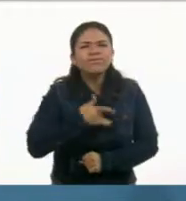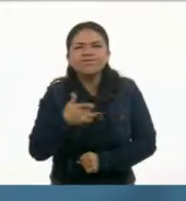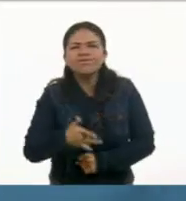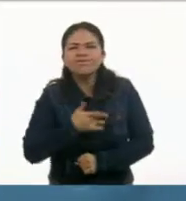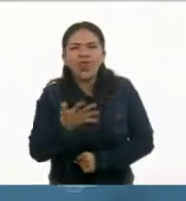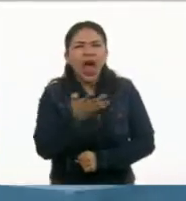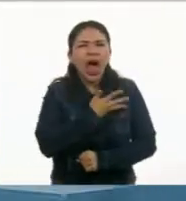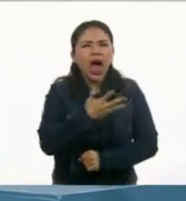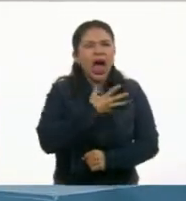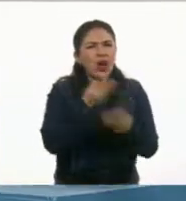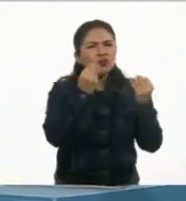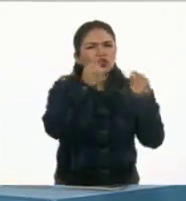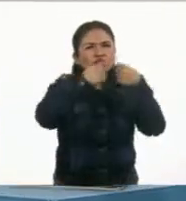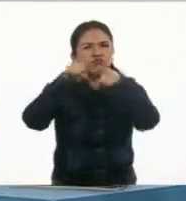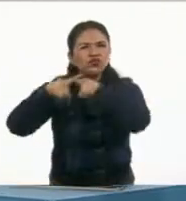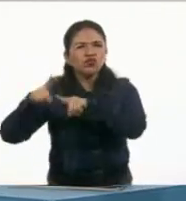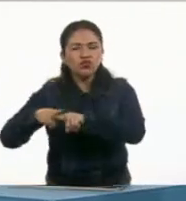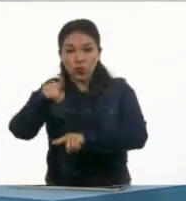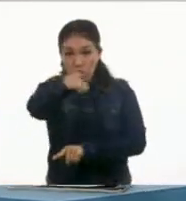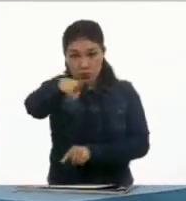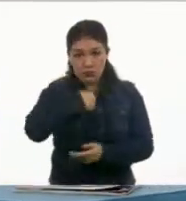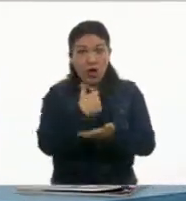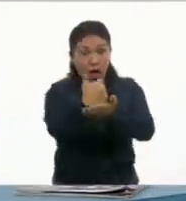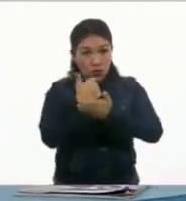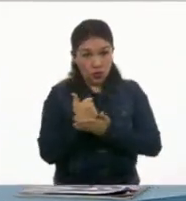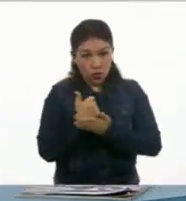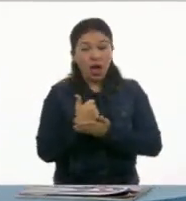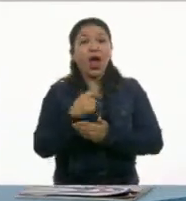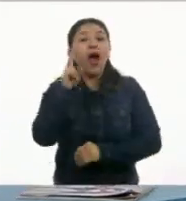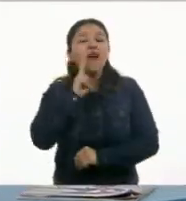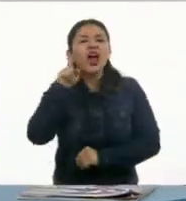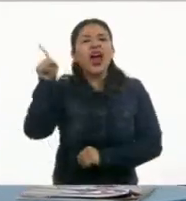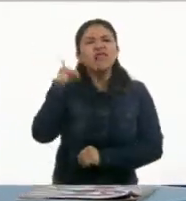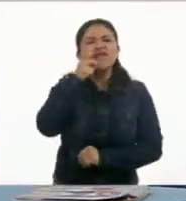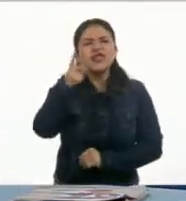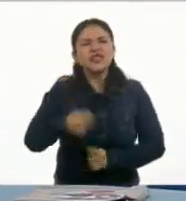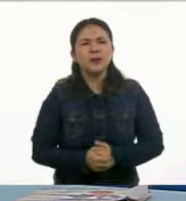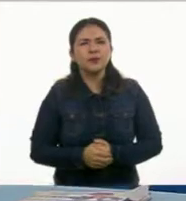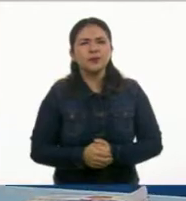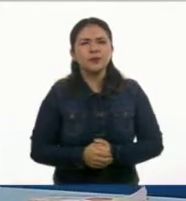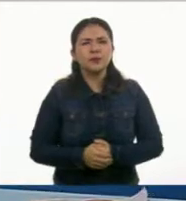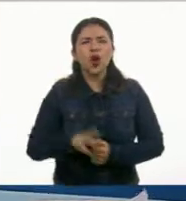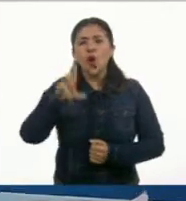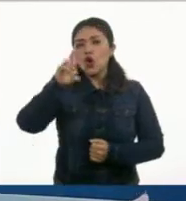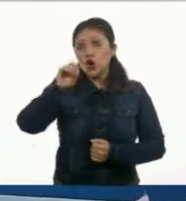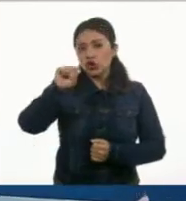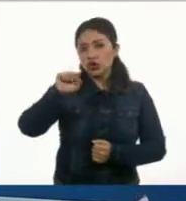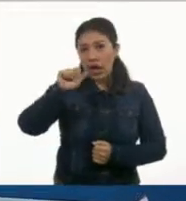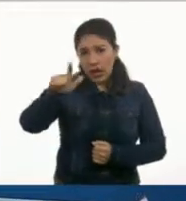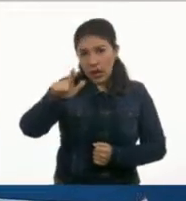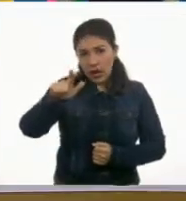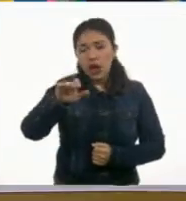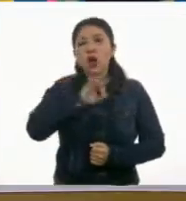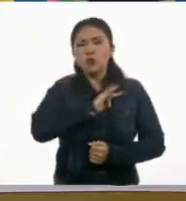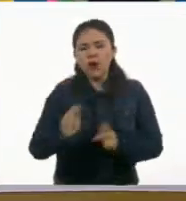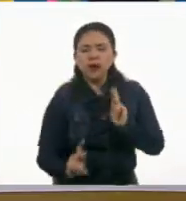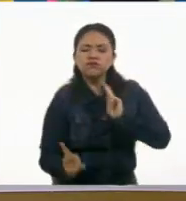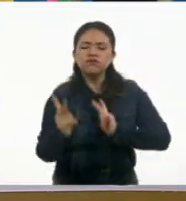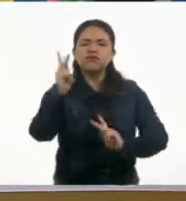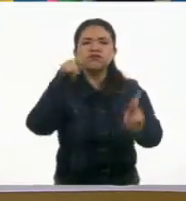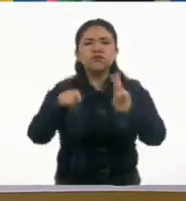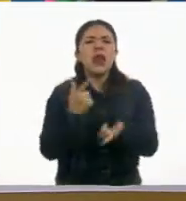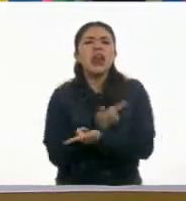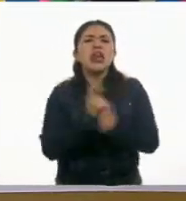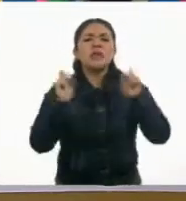fragmentos. Ayúdenme, estudiantes en casa. Aquí dice, Rosal se puede dejar crecer como ella